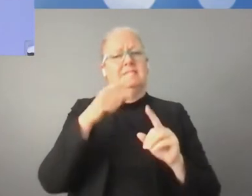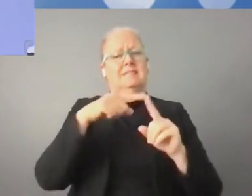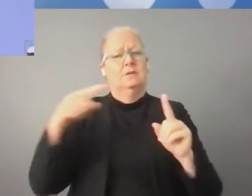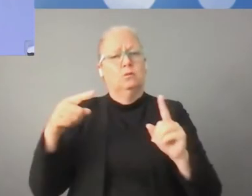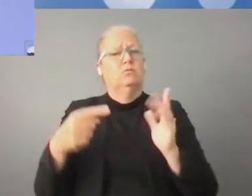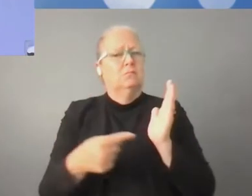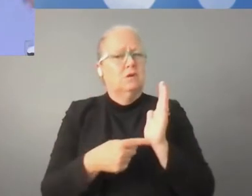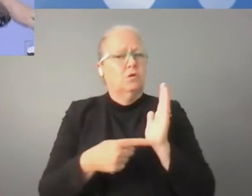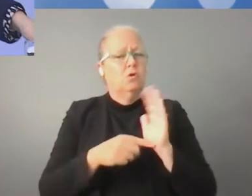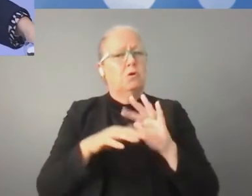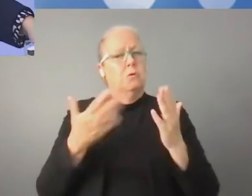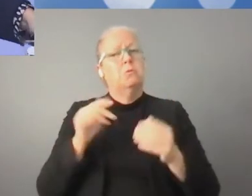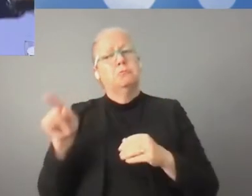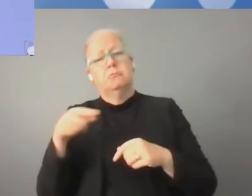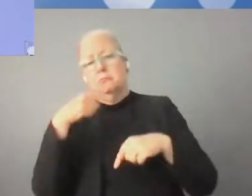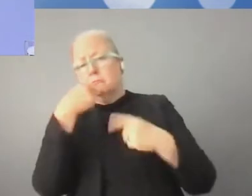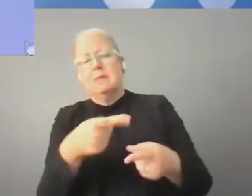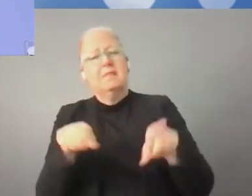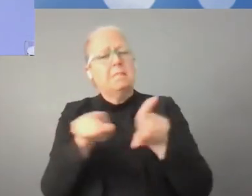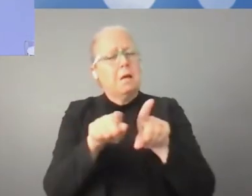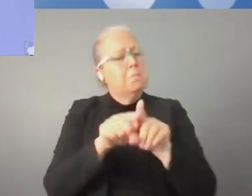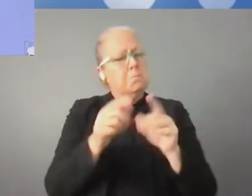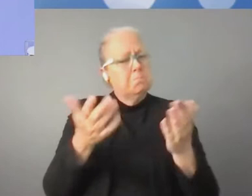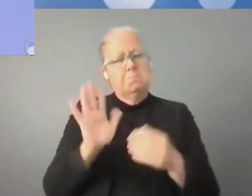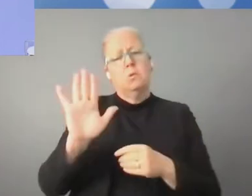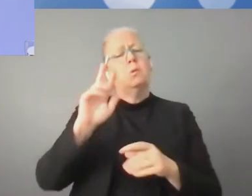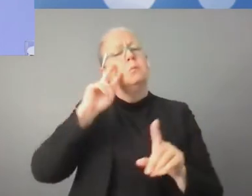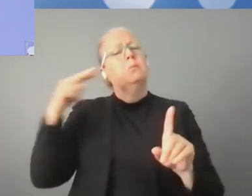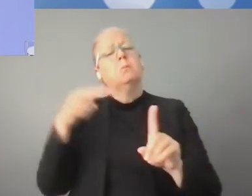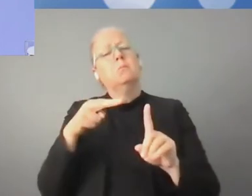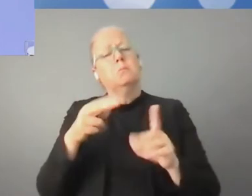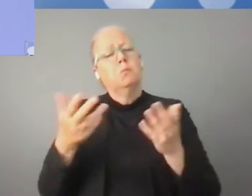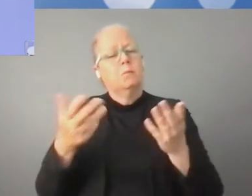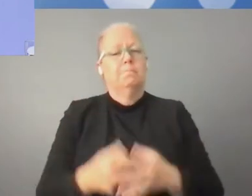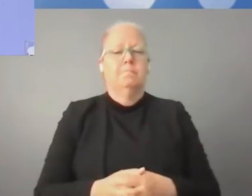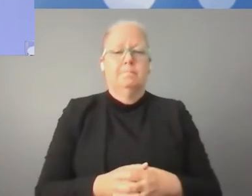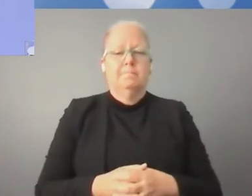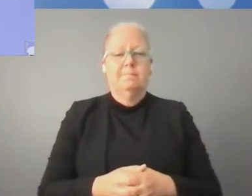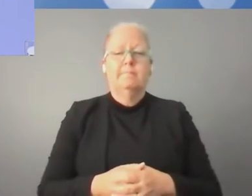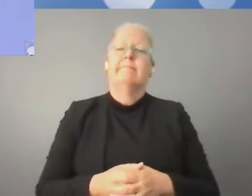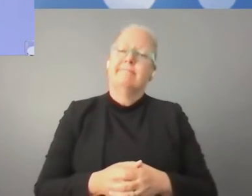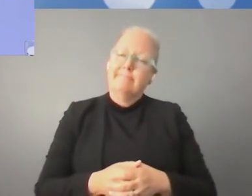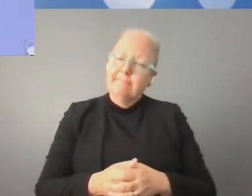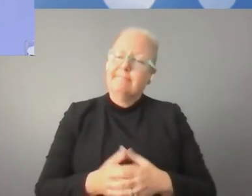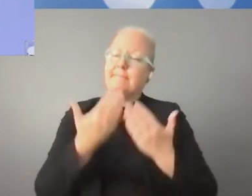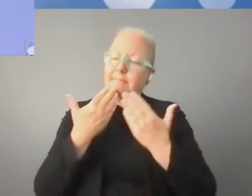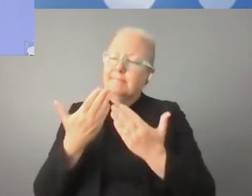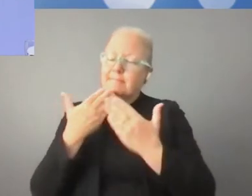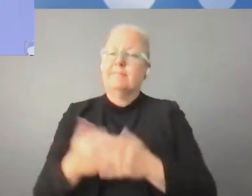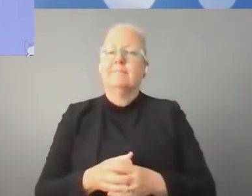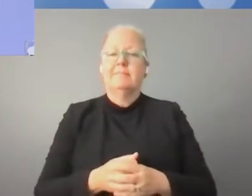del enviado del secretario general de las Naciones Unidas para la Tecnología. La misma pregunta va dirigida a usted.